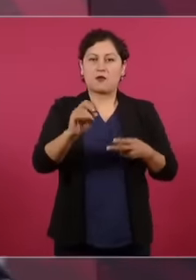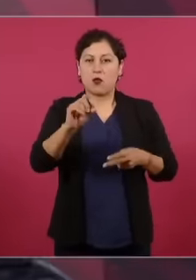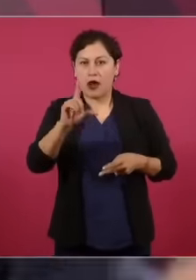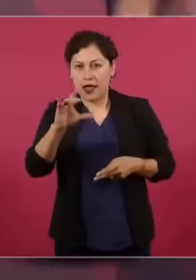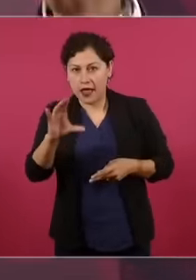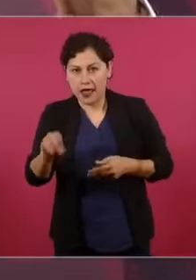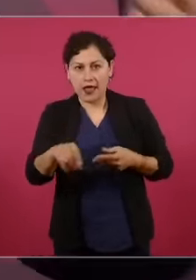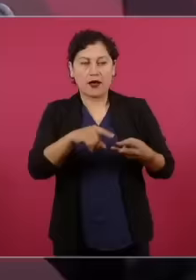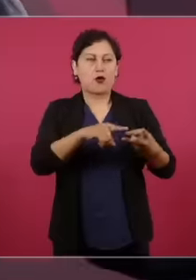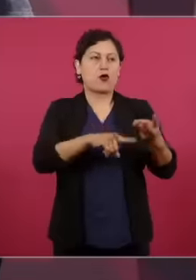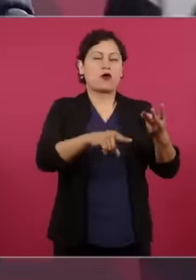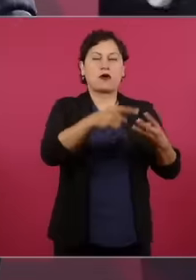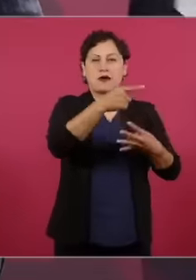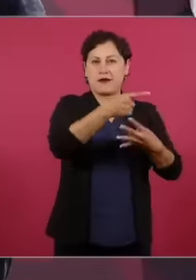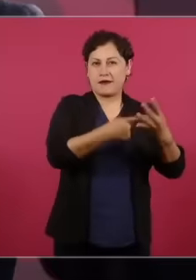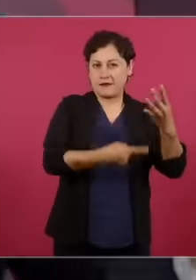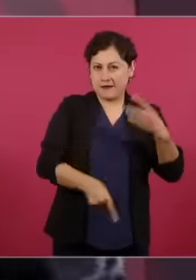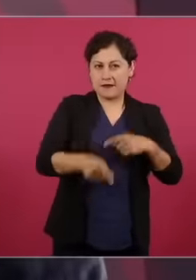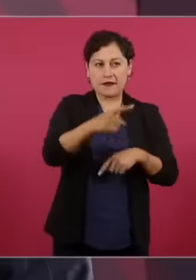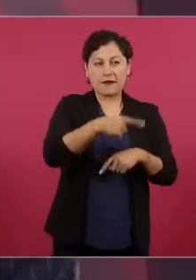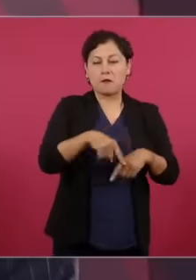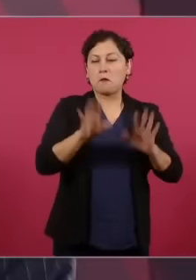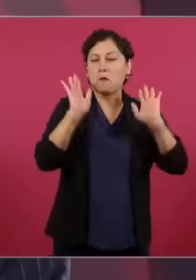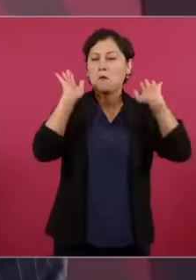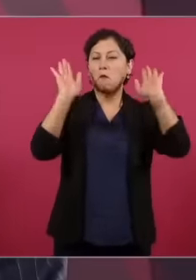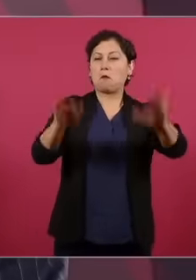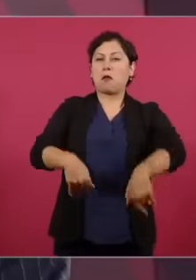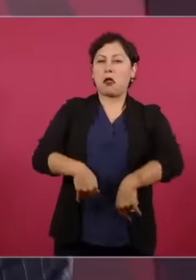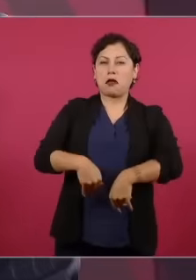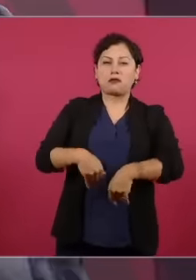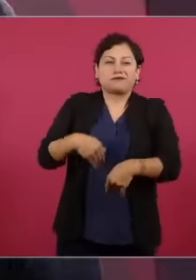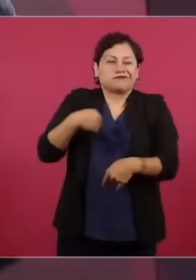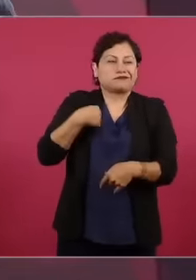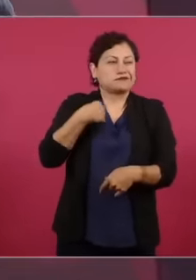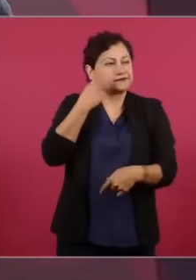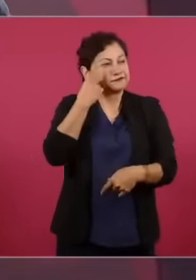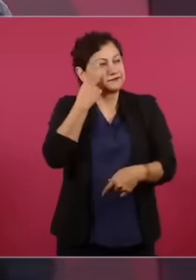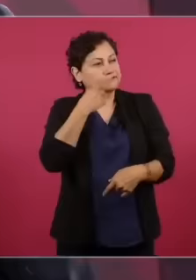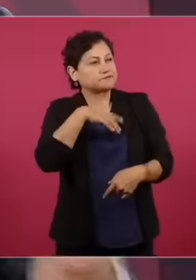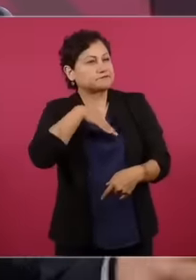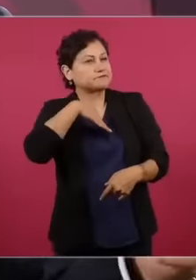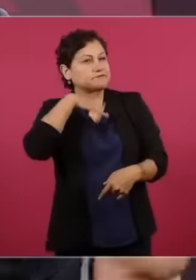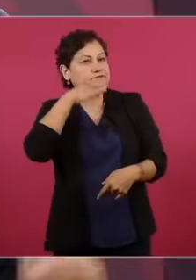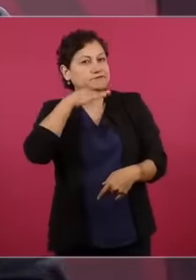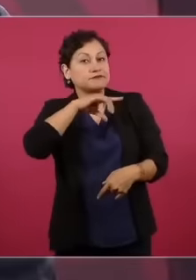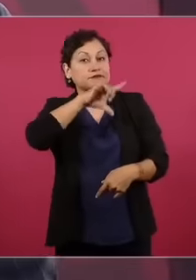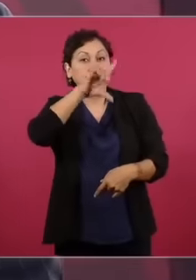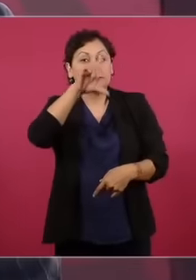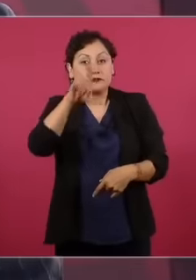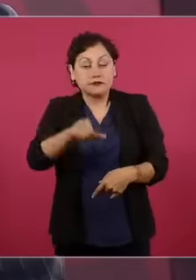salen a decir que habían ganado de manera irresponsable